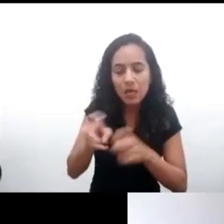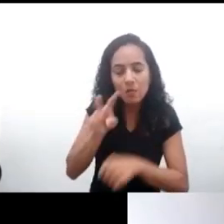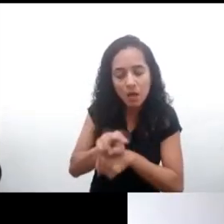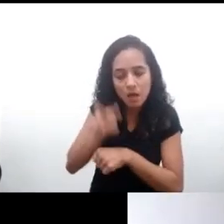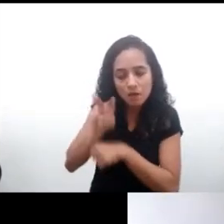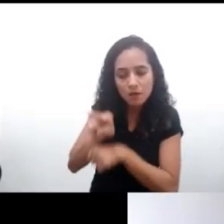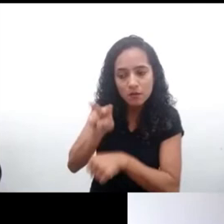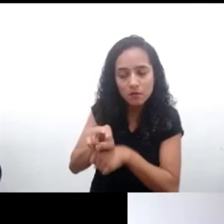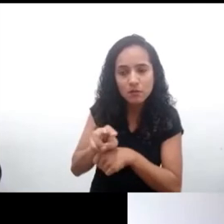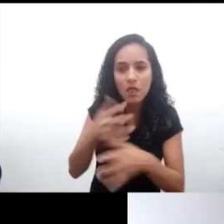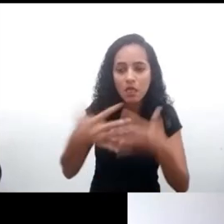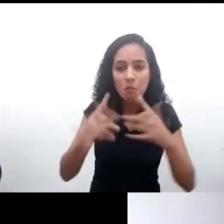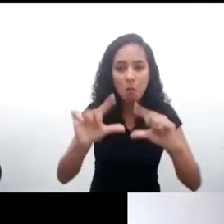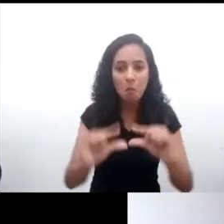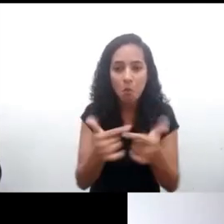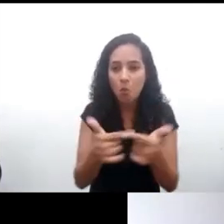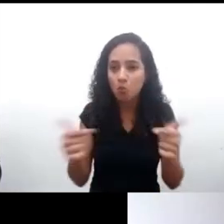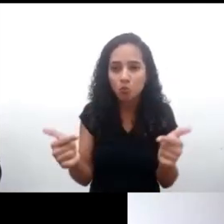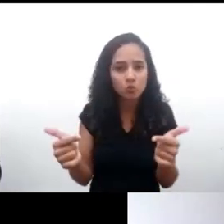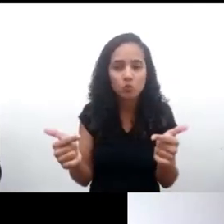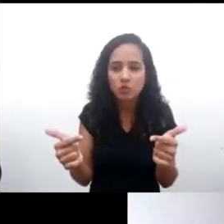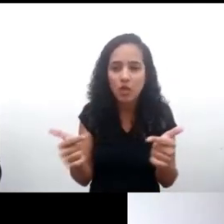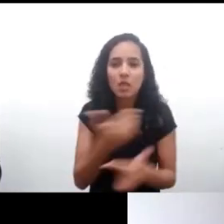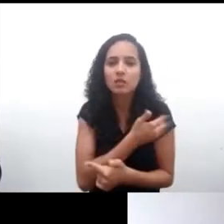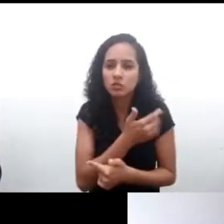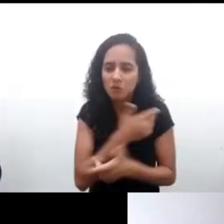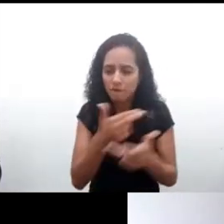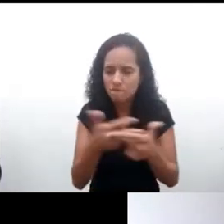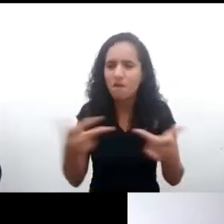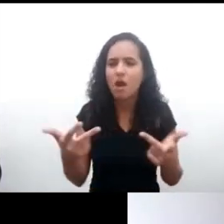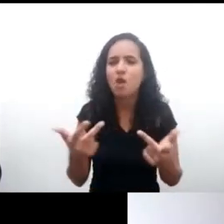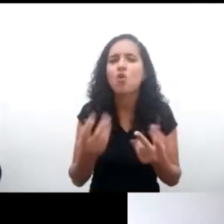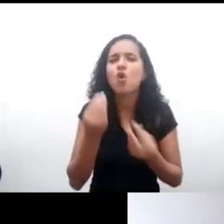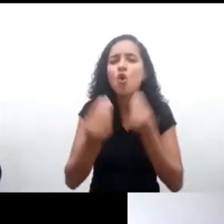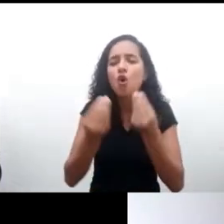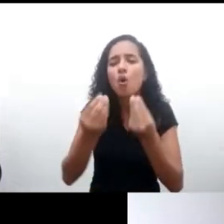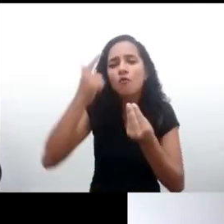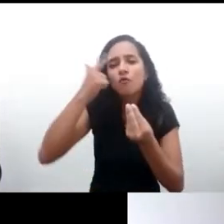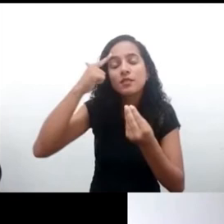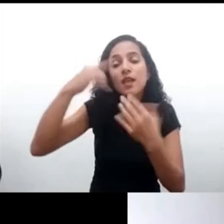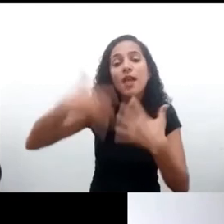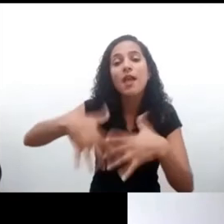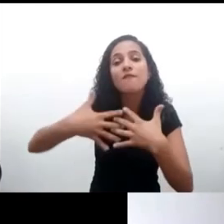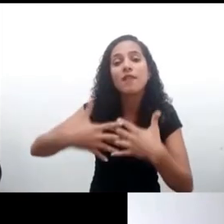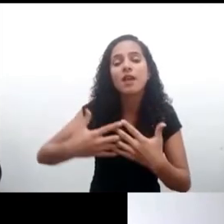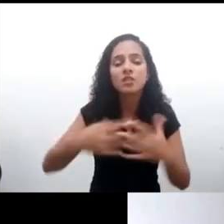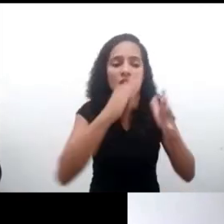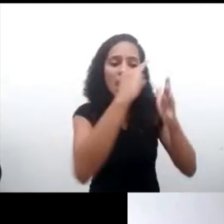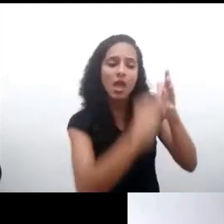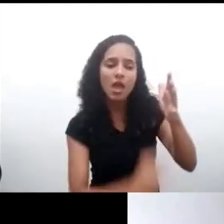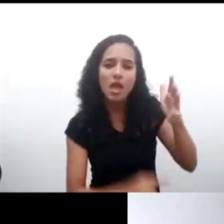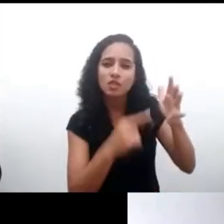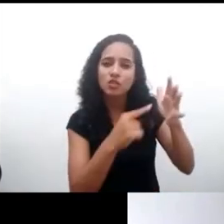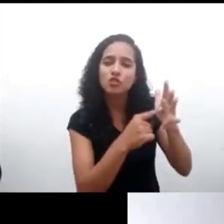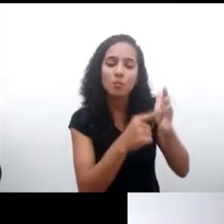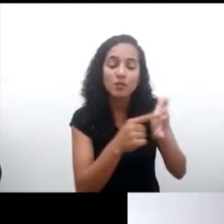infantil, mayor vigilancia, menor transparencia, algoritmos discriminatorios. Valeria, ¿cómo crees que la